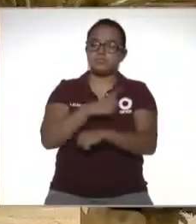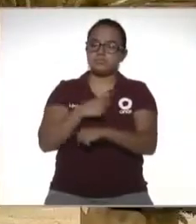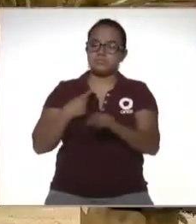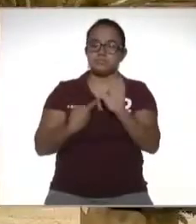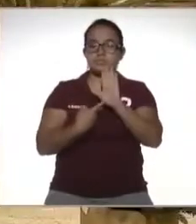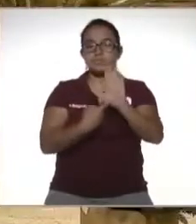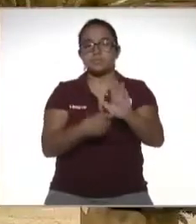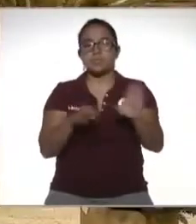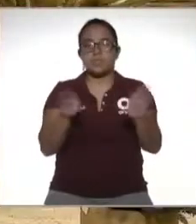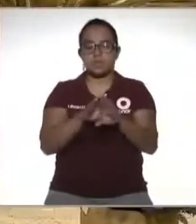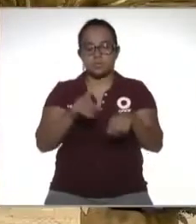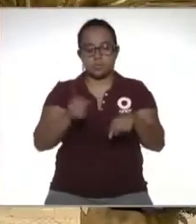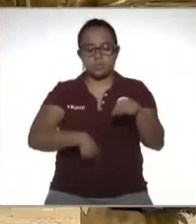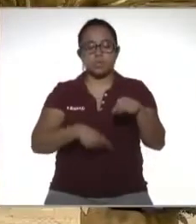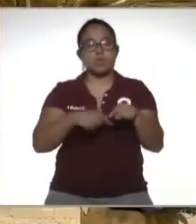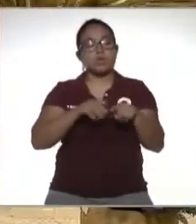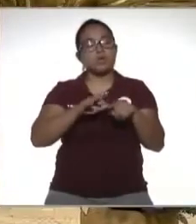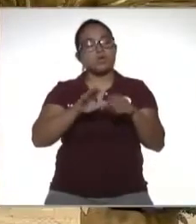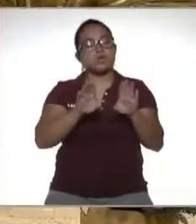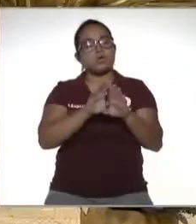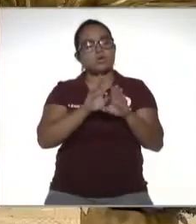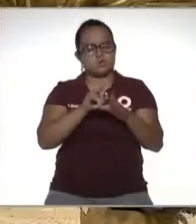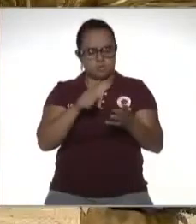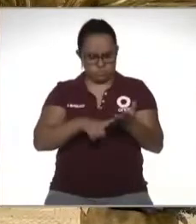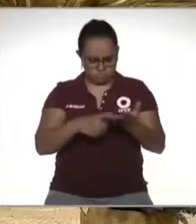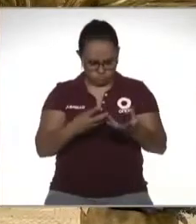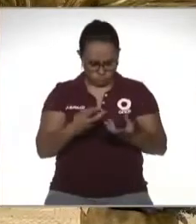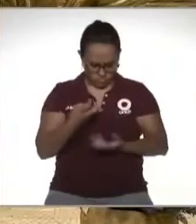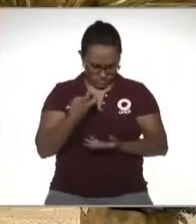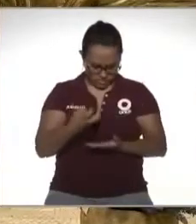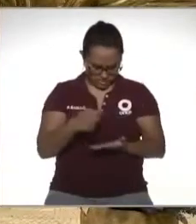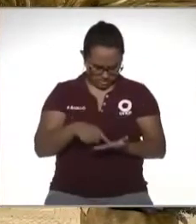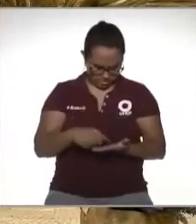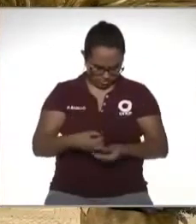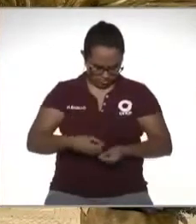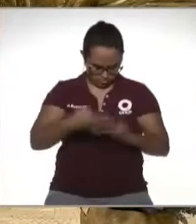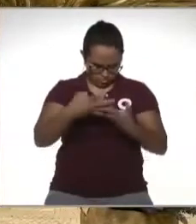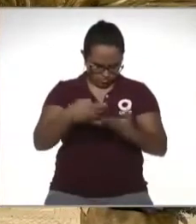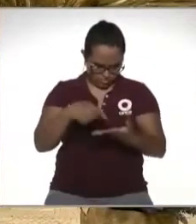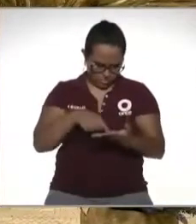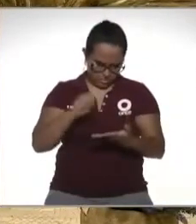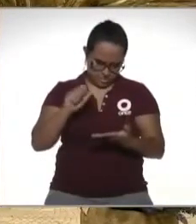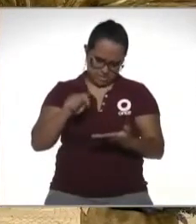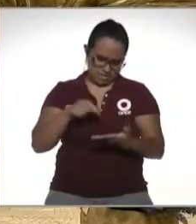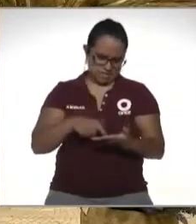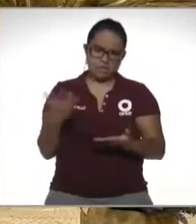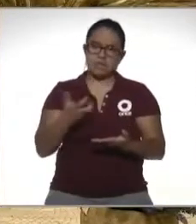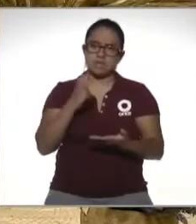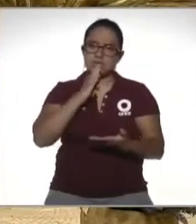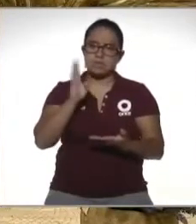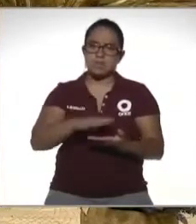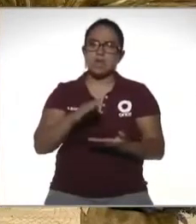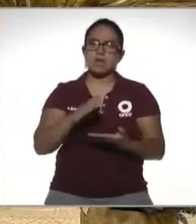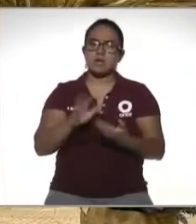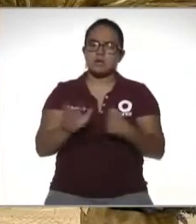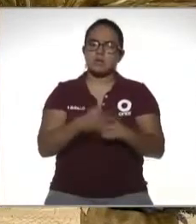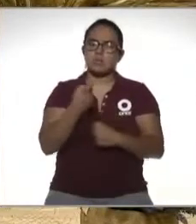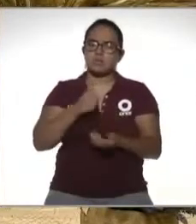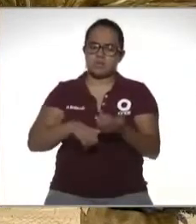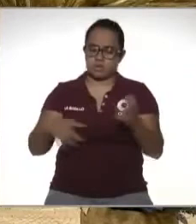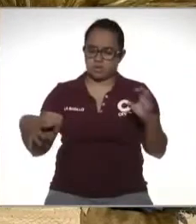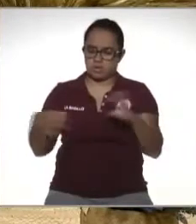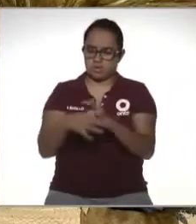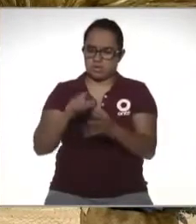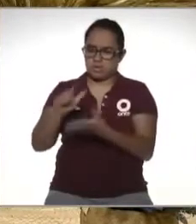un recurso de revocación en contra de alguna resolución que consideramos que el SAT emitió de manera incorrecta porque no está pegada